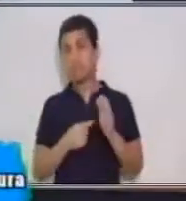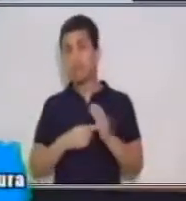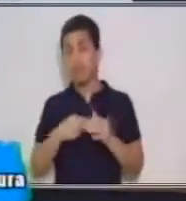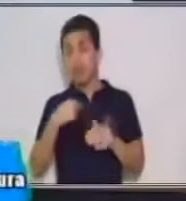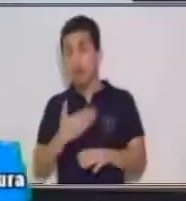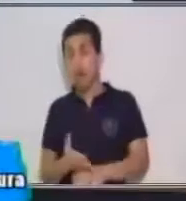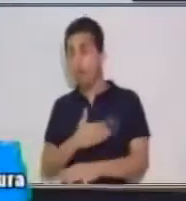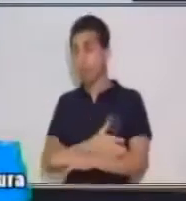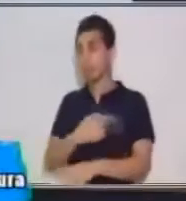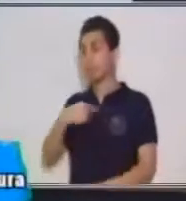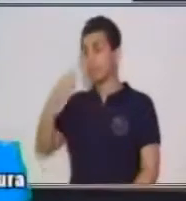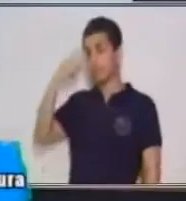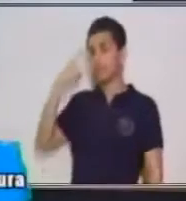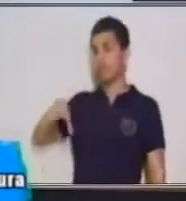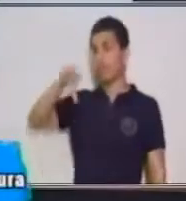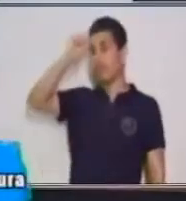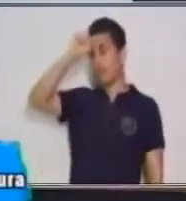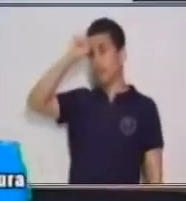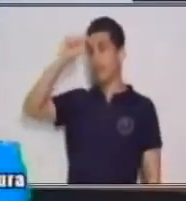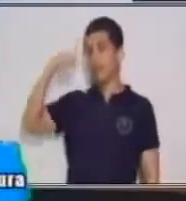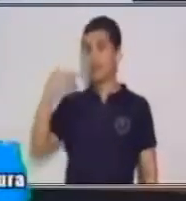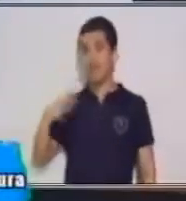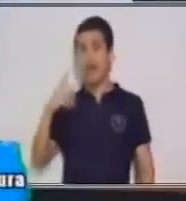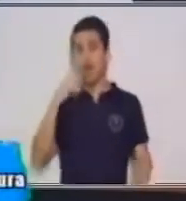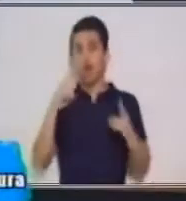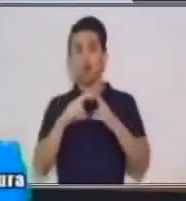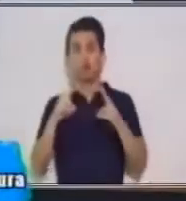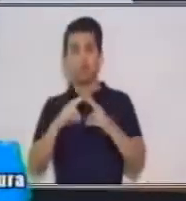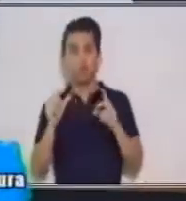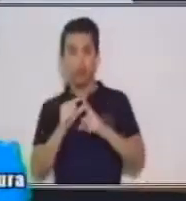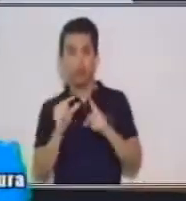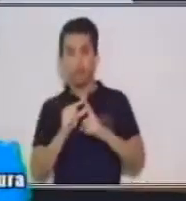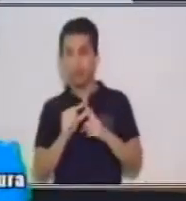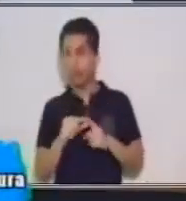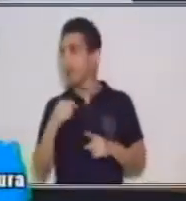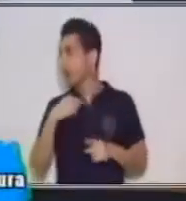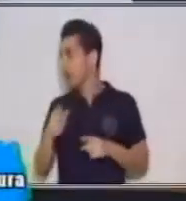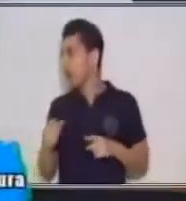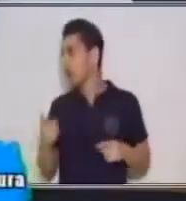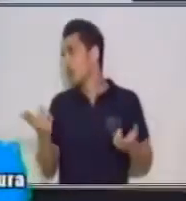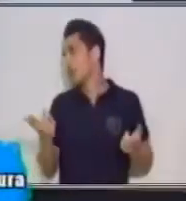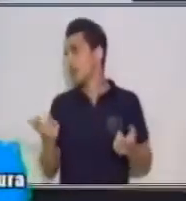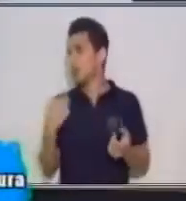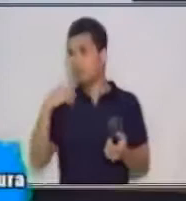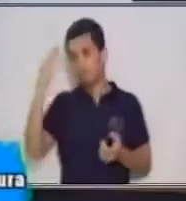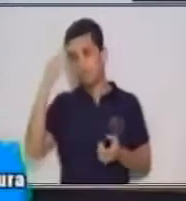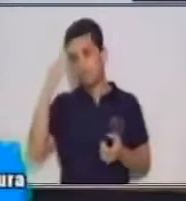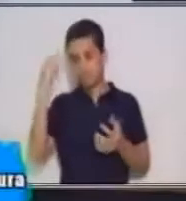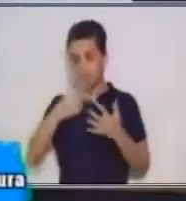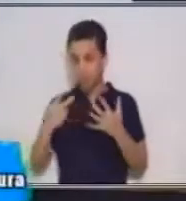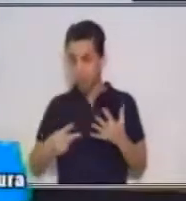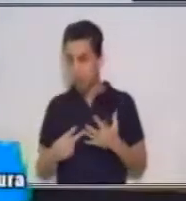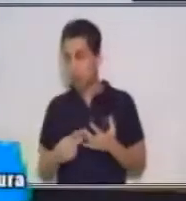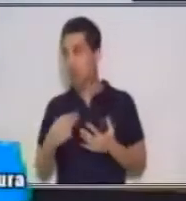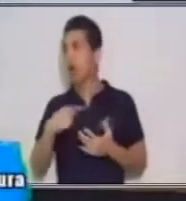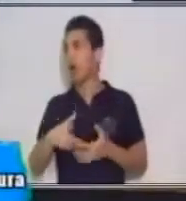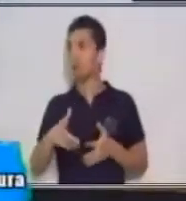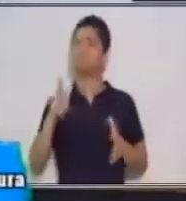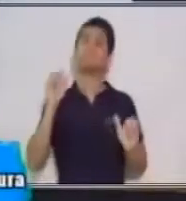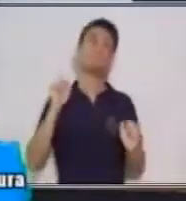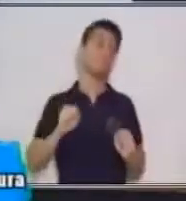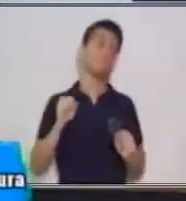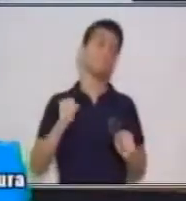conocida. Esto significa que cuando estoy leyendo y conozco el vocabulario, ya a veces